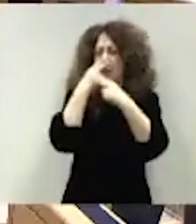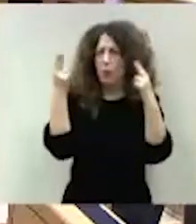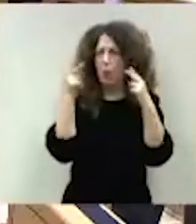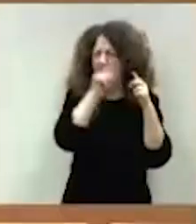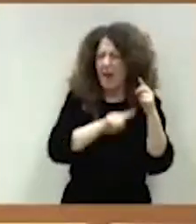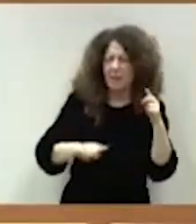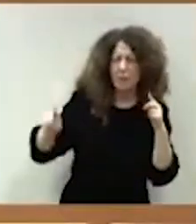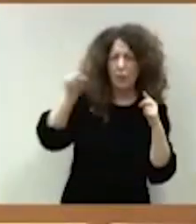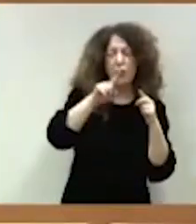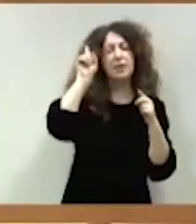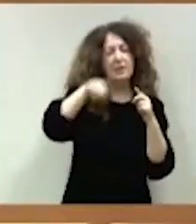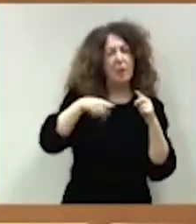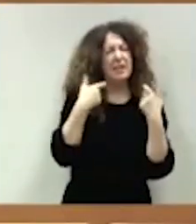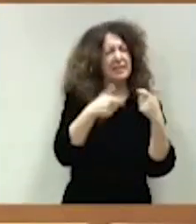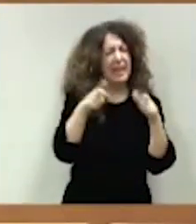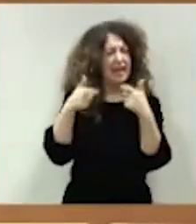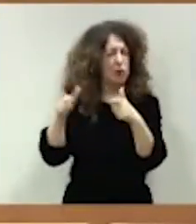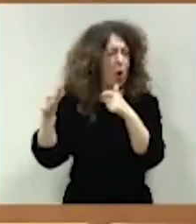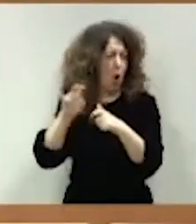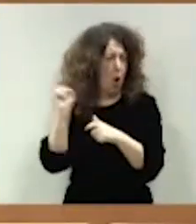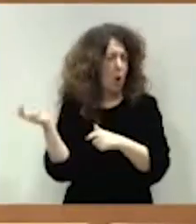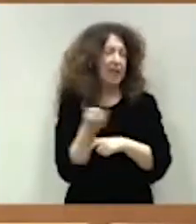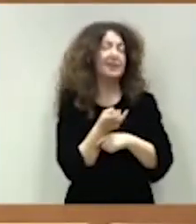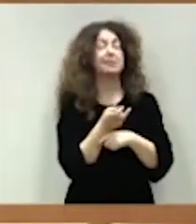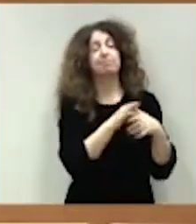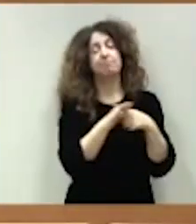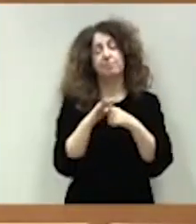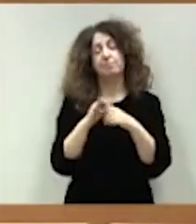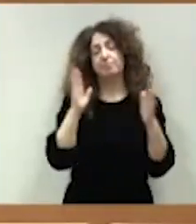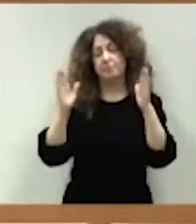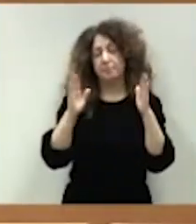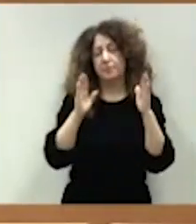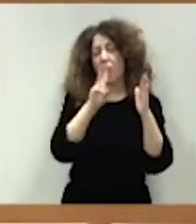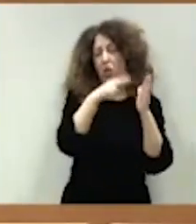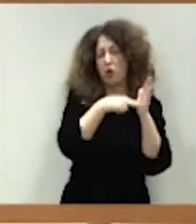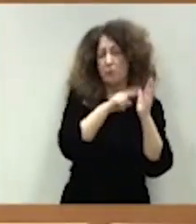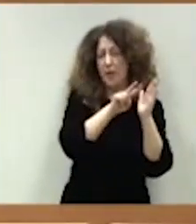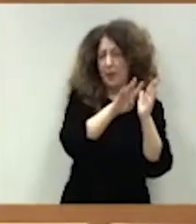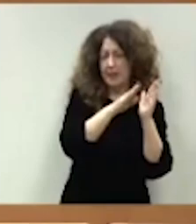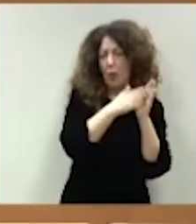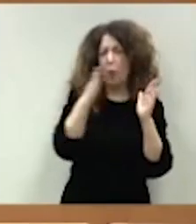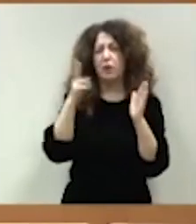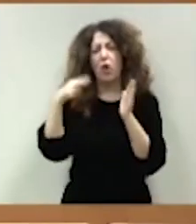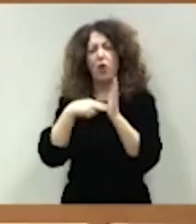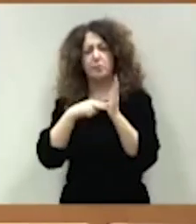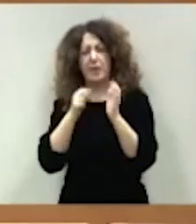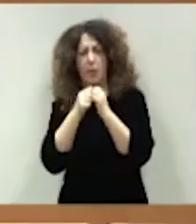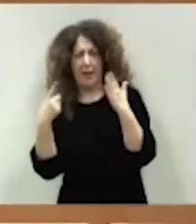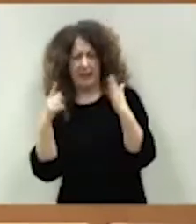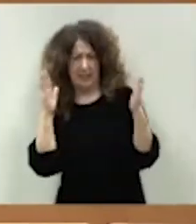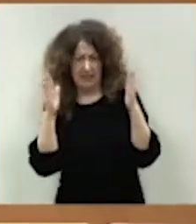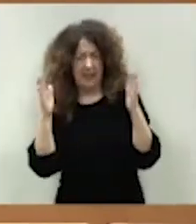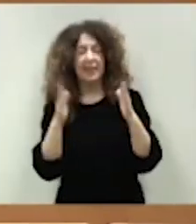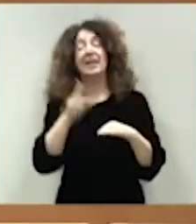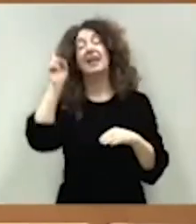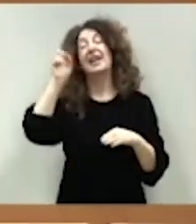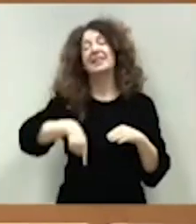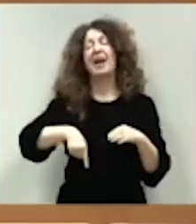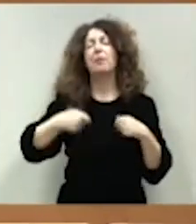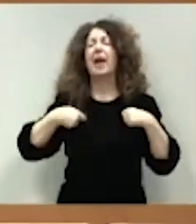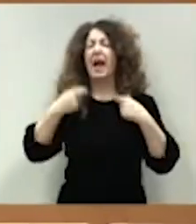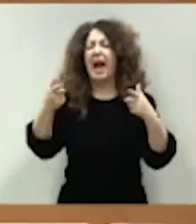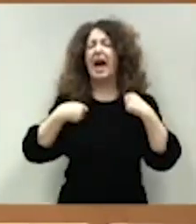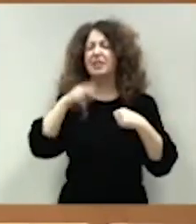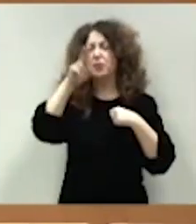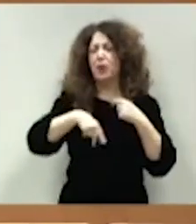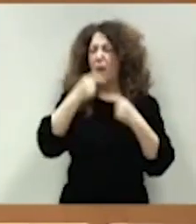subsectores en el periodo 24-26. Igualmente, informaré del límite de gasto no financiero del plan